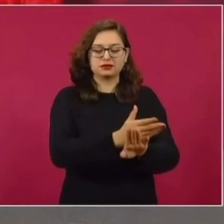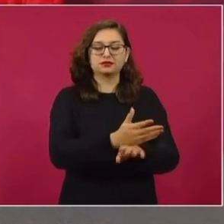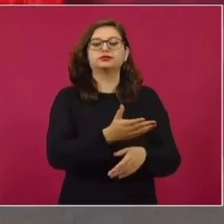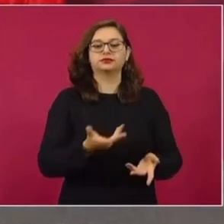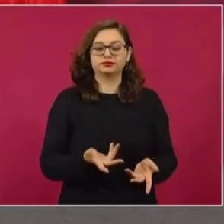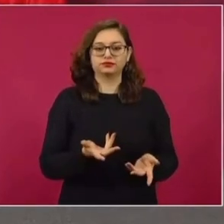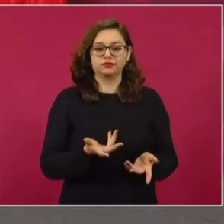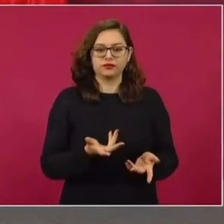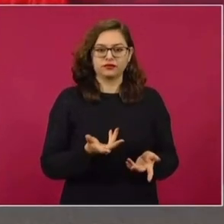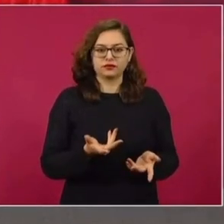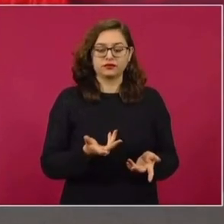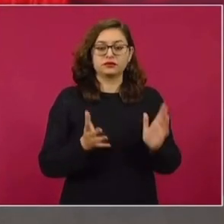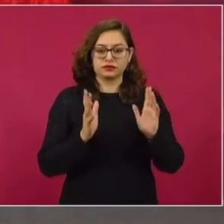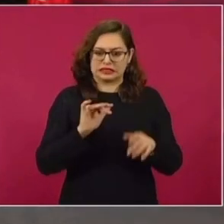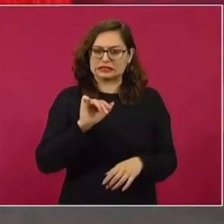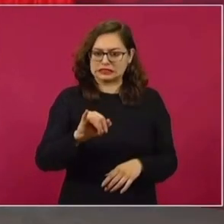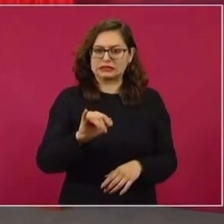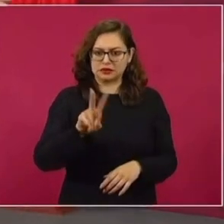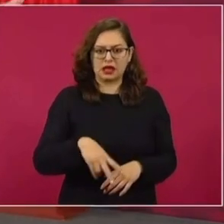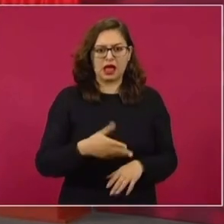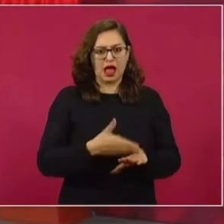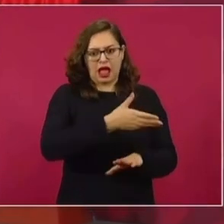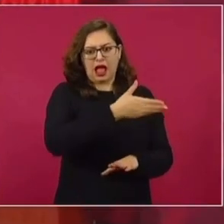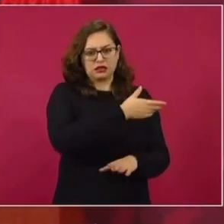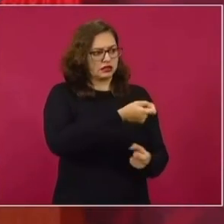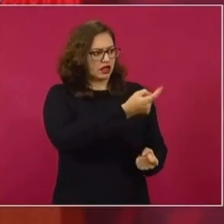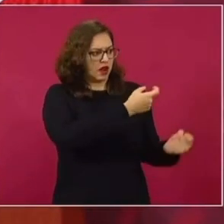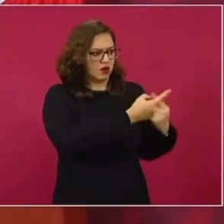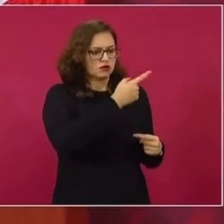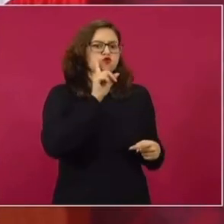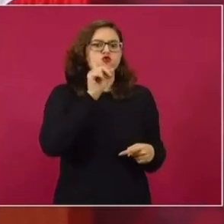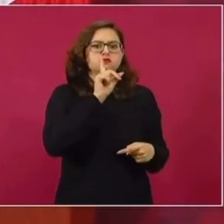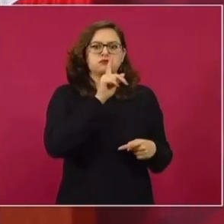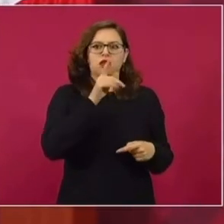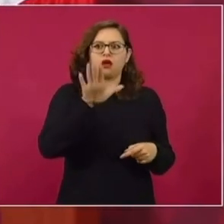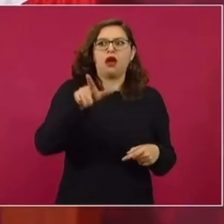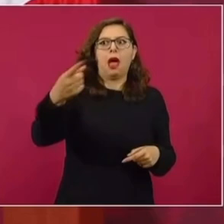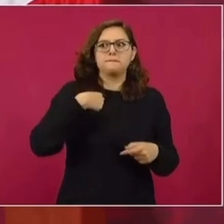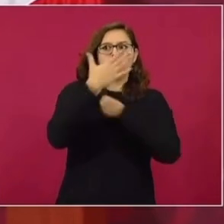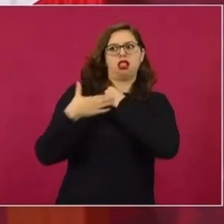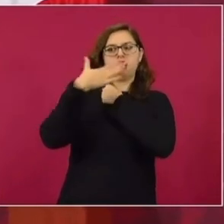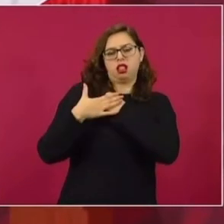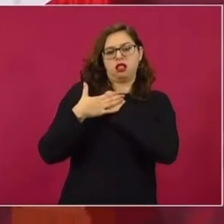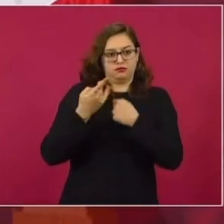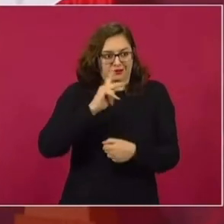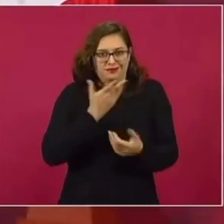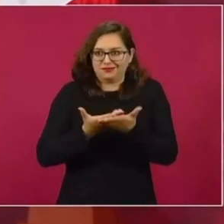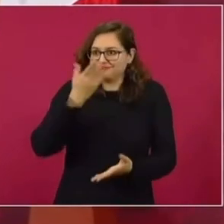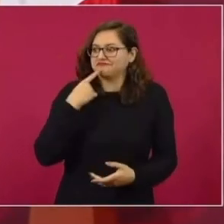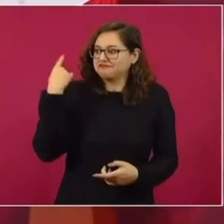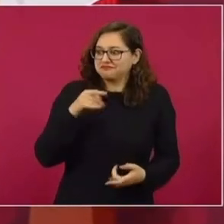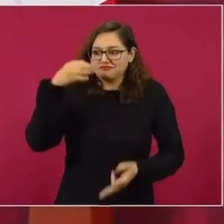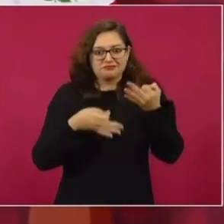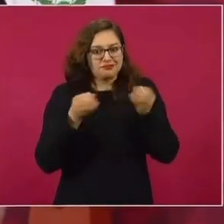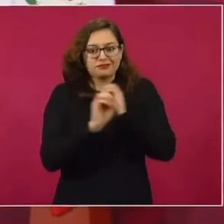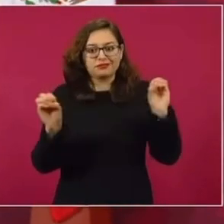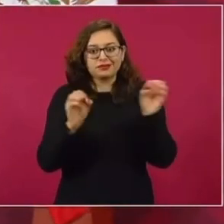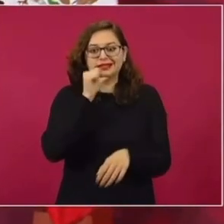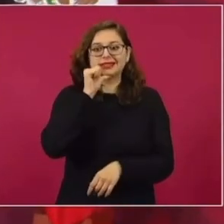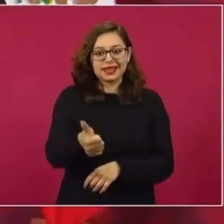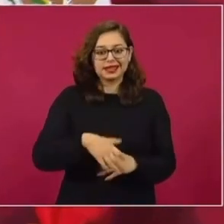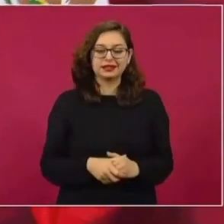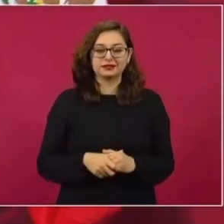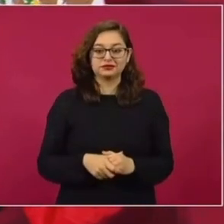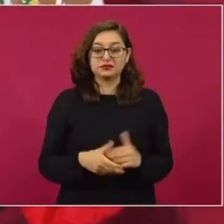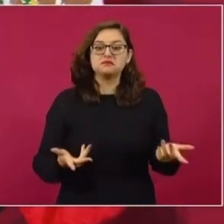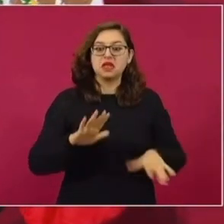efecto se habían hecho denuncias públicas, pero sin que se presentaran ante las autoridades y no se hablaba